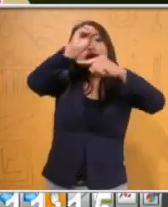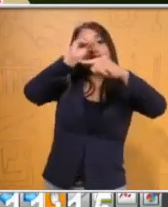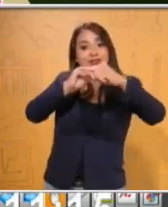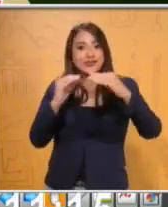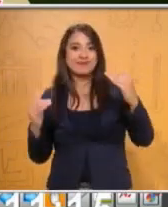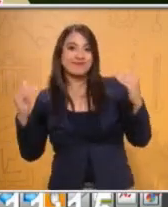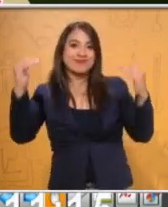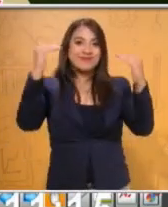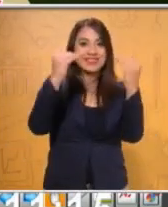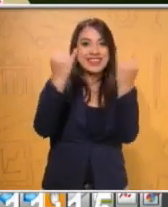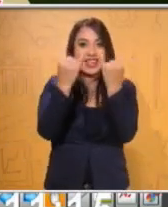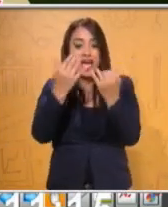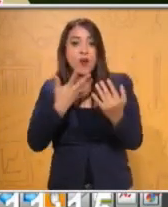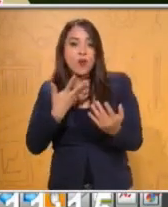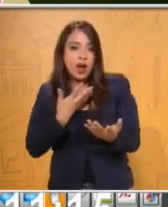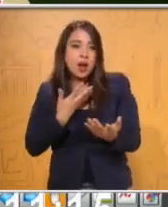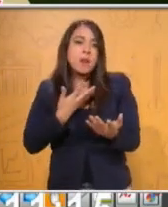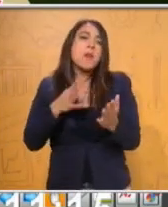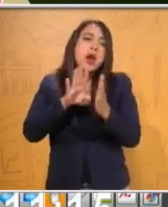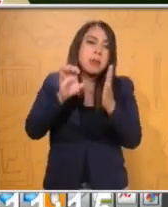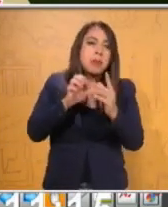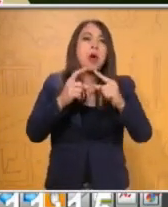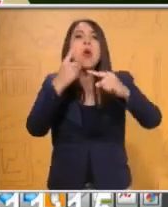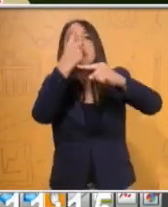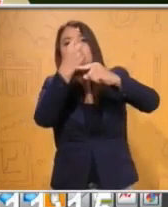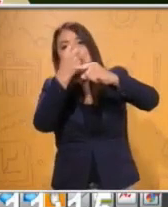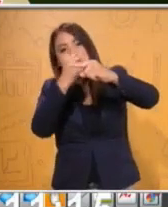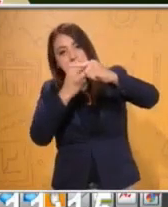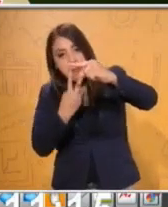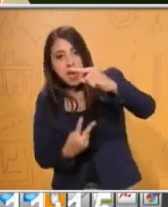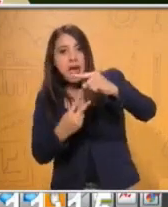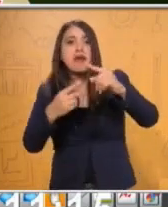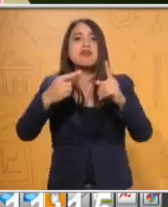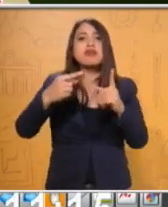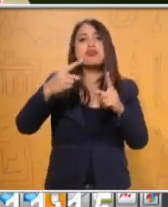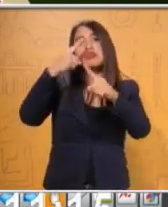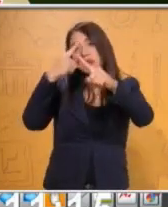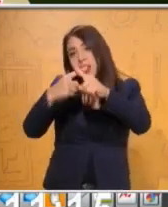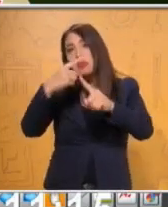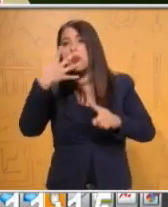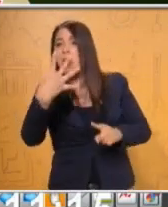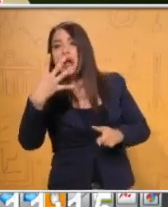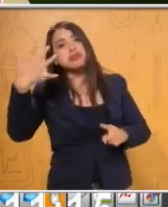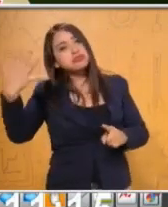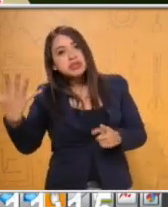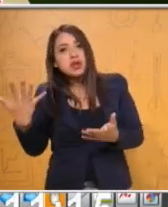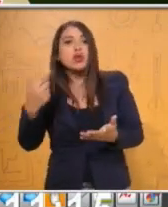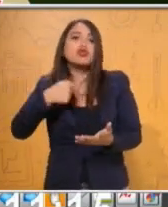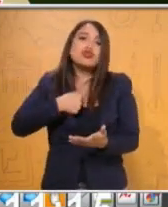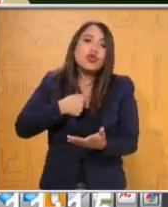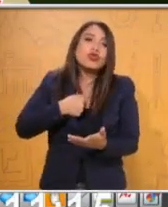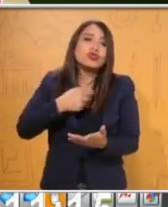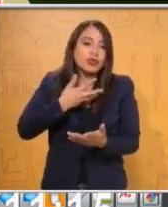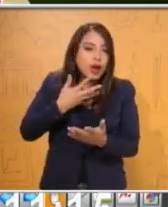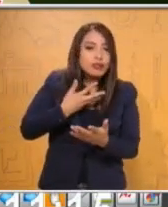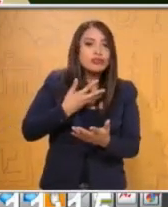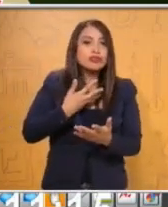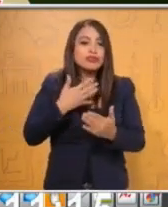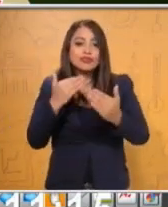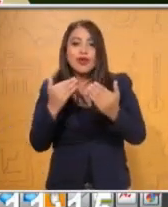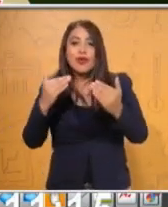Debido a que si un medio lo multiplico por tres o lo multiplico por cuatro o por cinco, yo estaría obteniendo fracciones equivalentes.